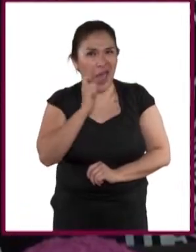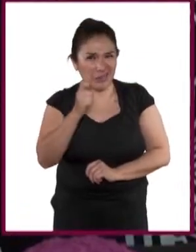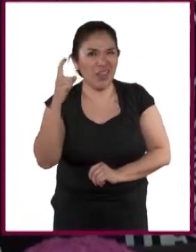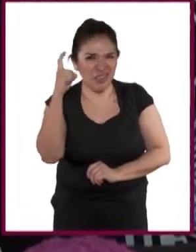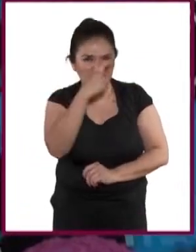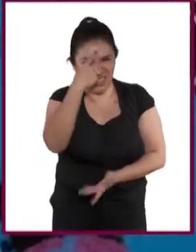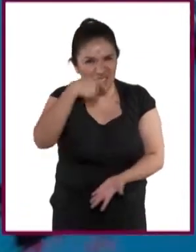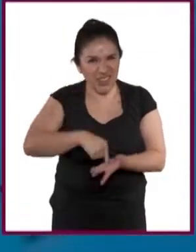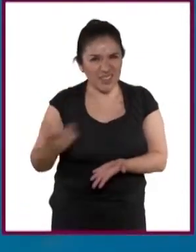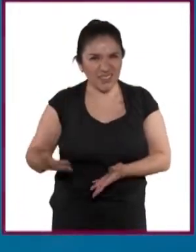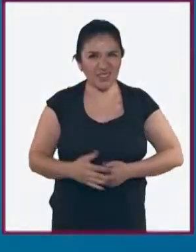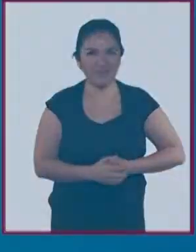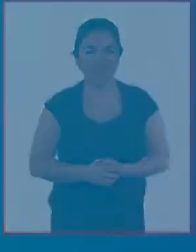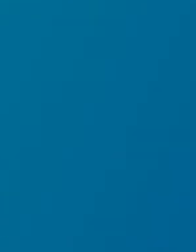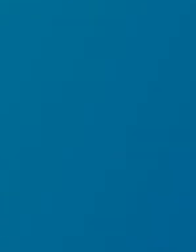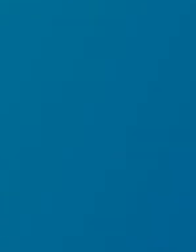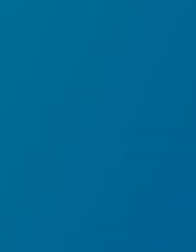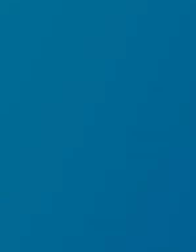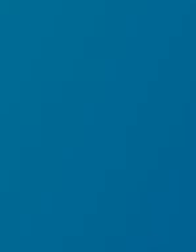complicado?